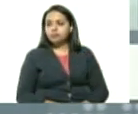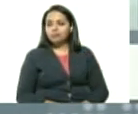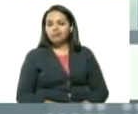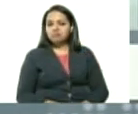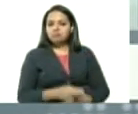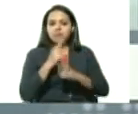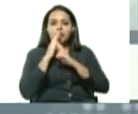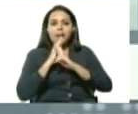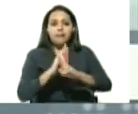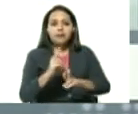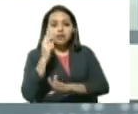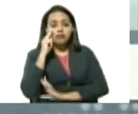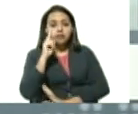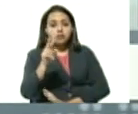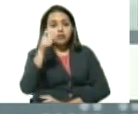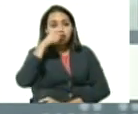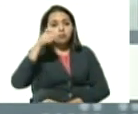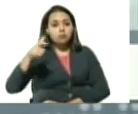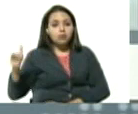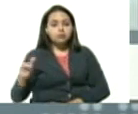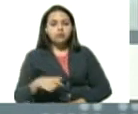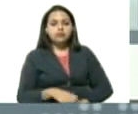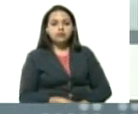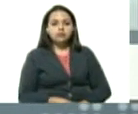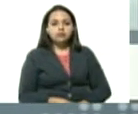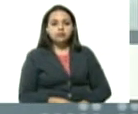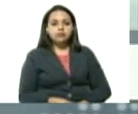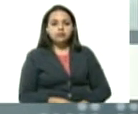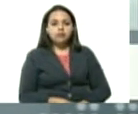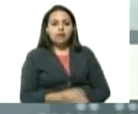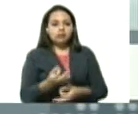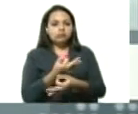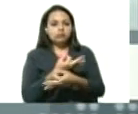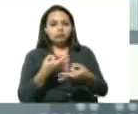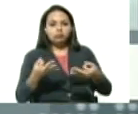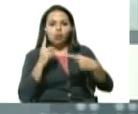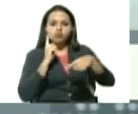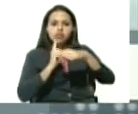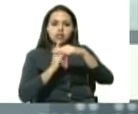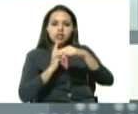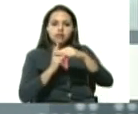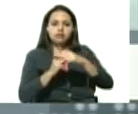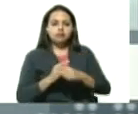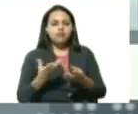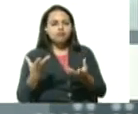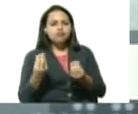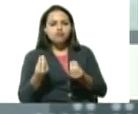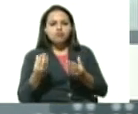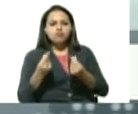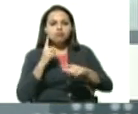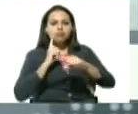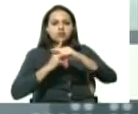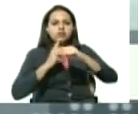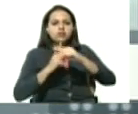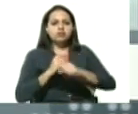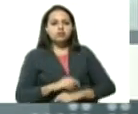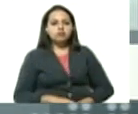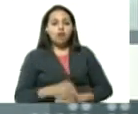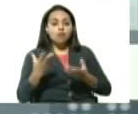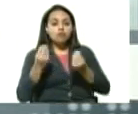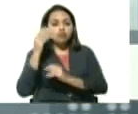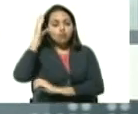respuesta que he visto del pueblo ha sido muy positiva muy muy positiva muy